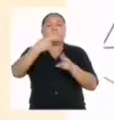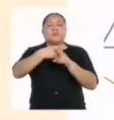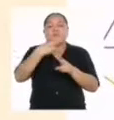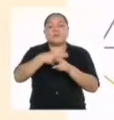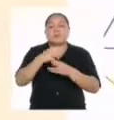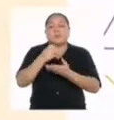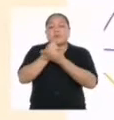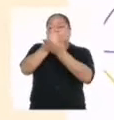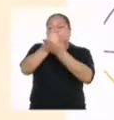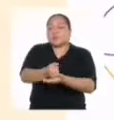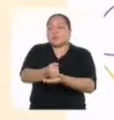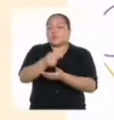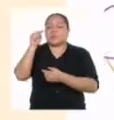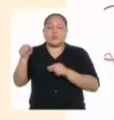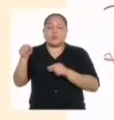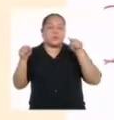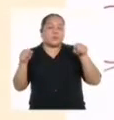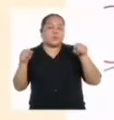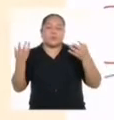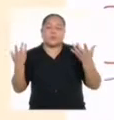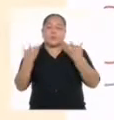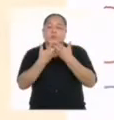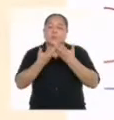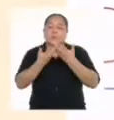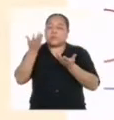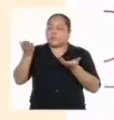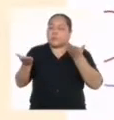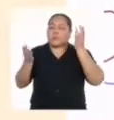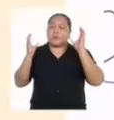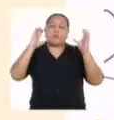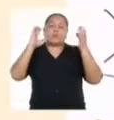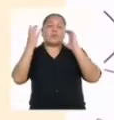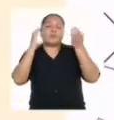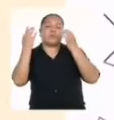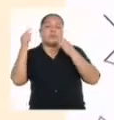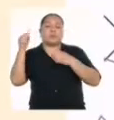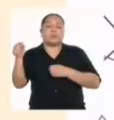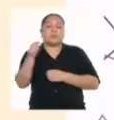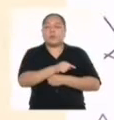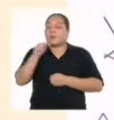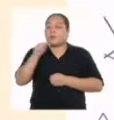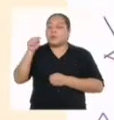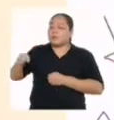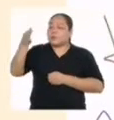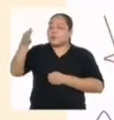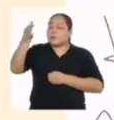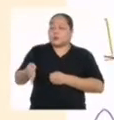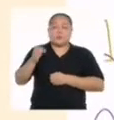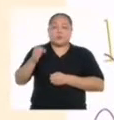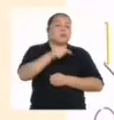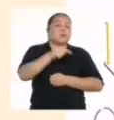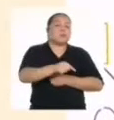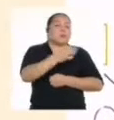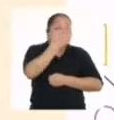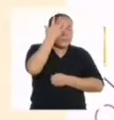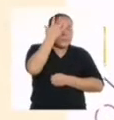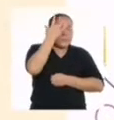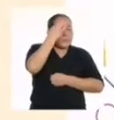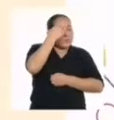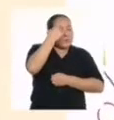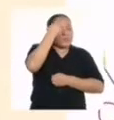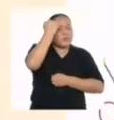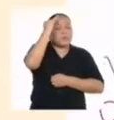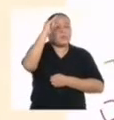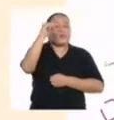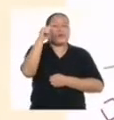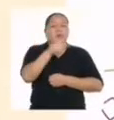dice, sirve como medio para establecer una relación de semejanza entre un elemento real y otro imaginario